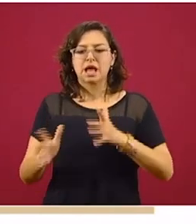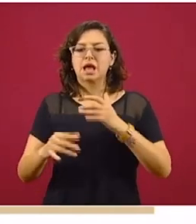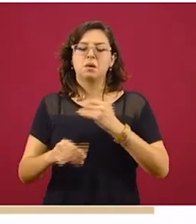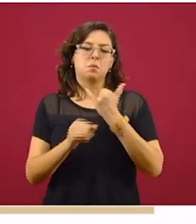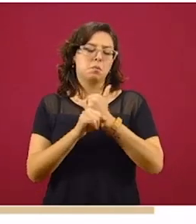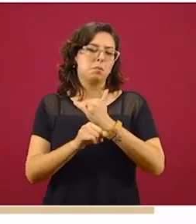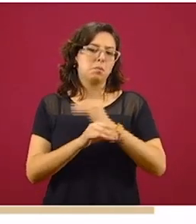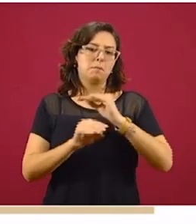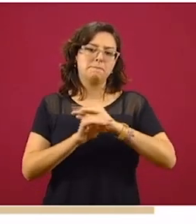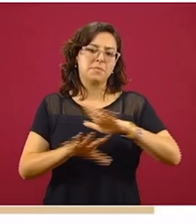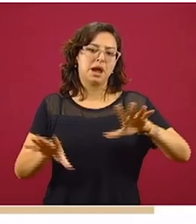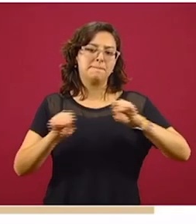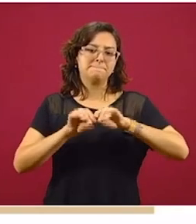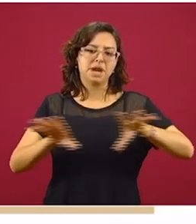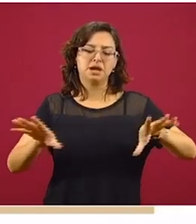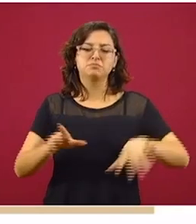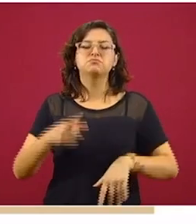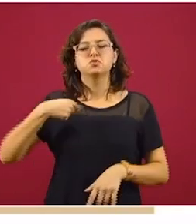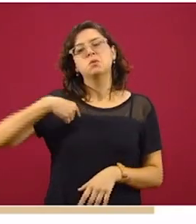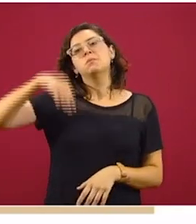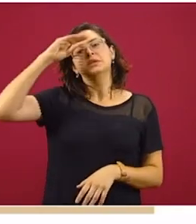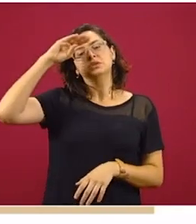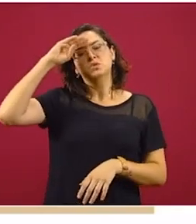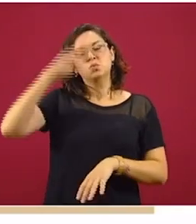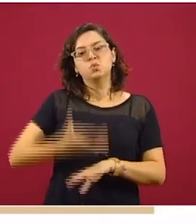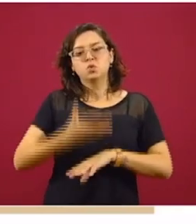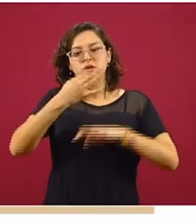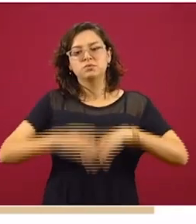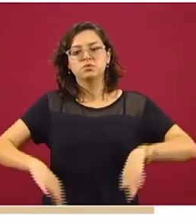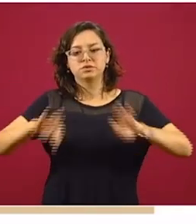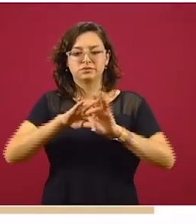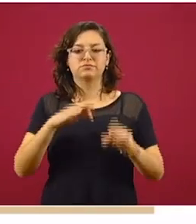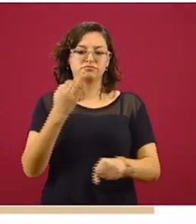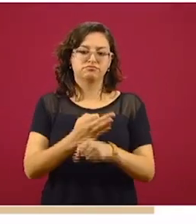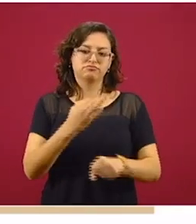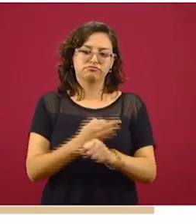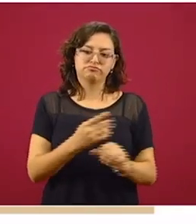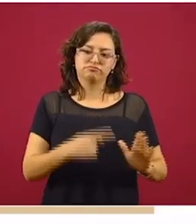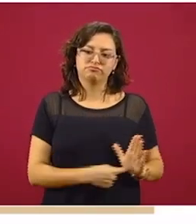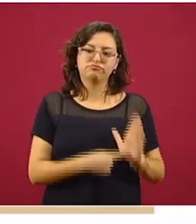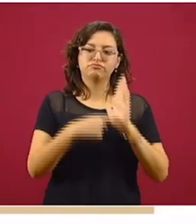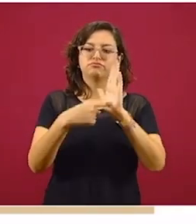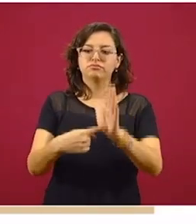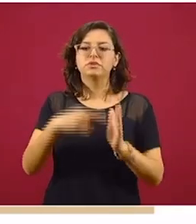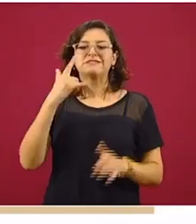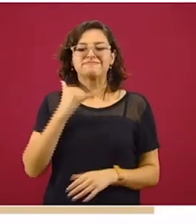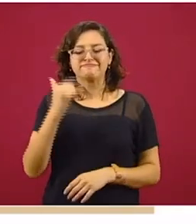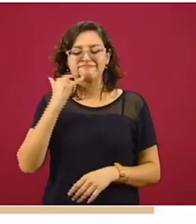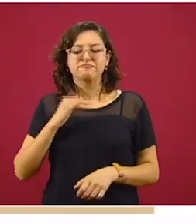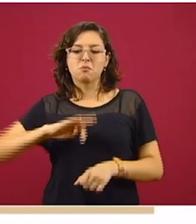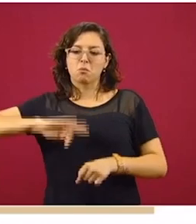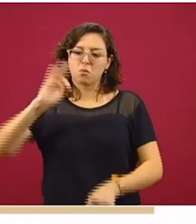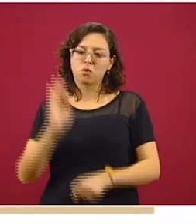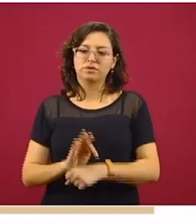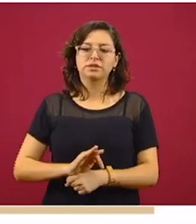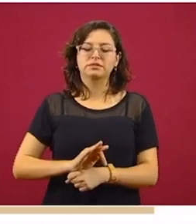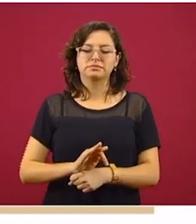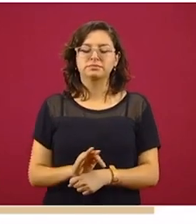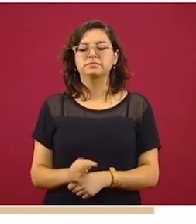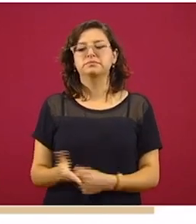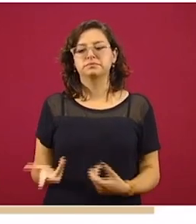redes sociales. Sin embargo, considera importante en estos momentos que tenemos que reforzar las medidas de protección, pues